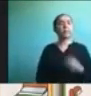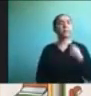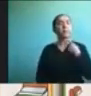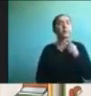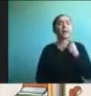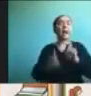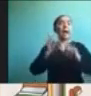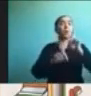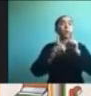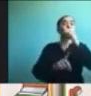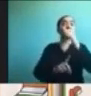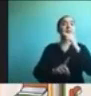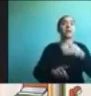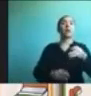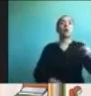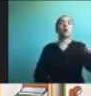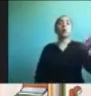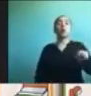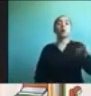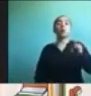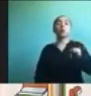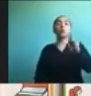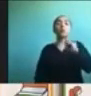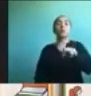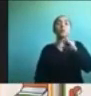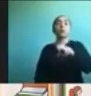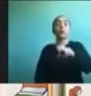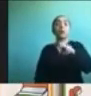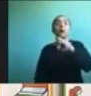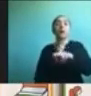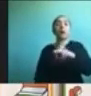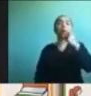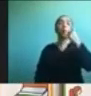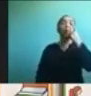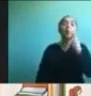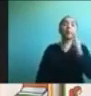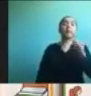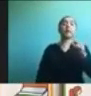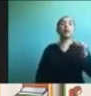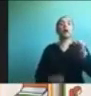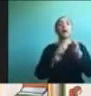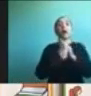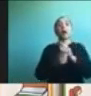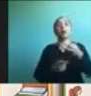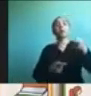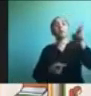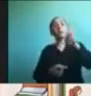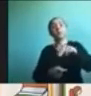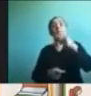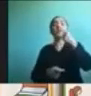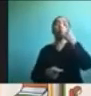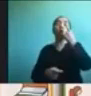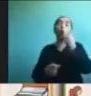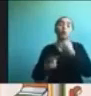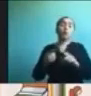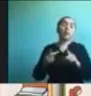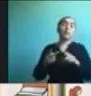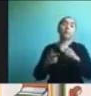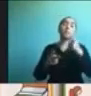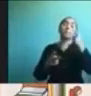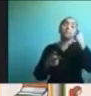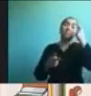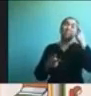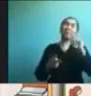hacen una rutina pero que la hacen día a día esto a veces no es tan recomendable porque al tener los niños